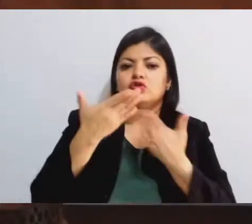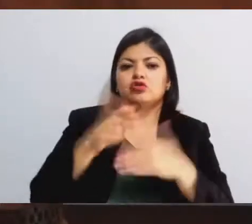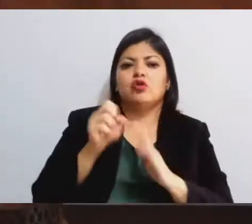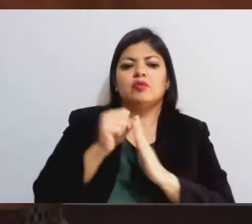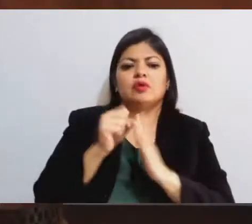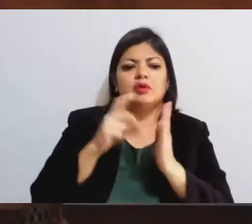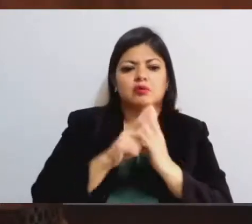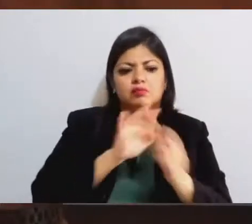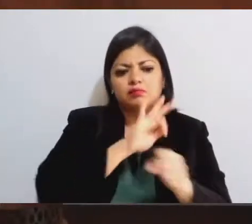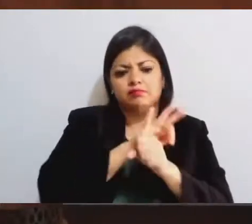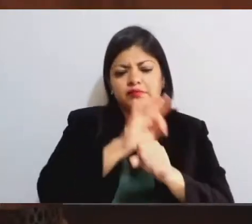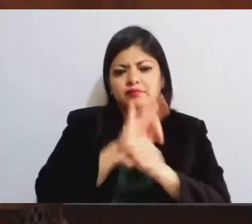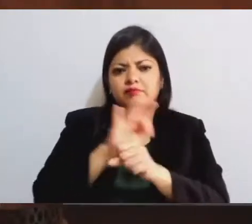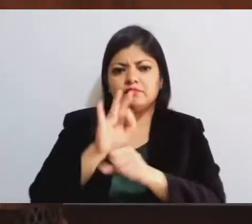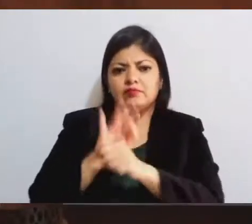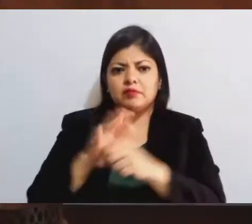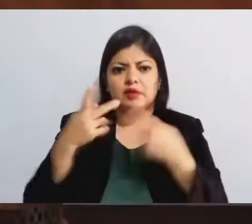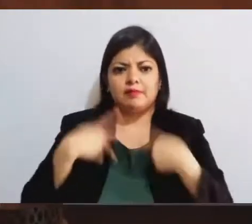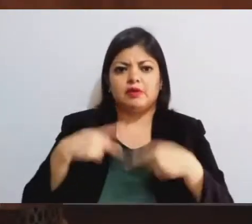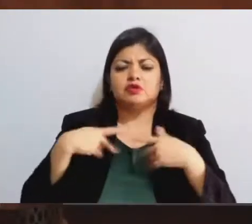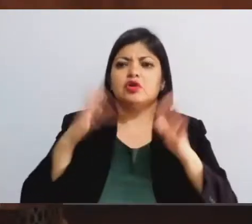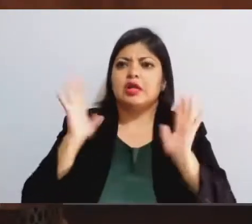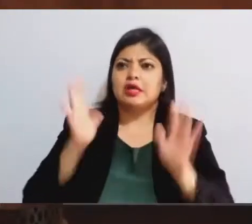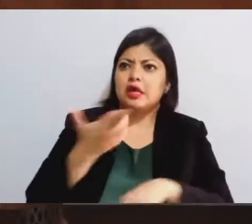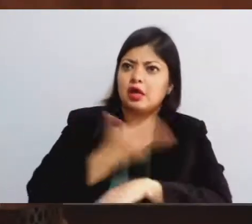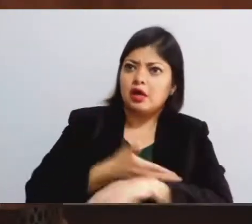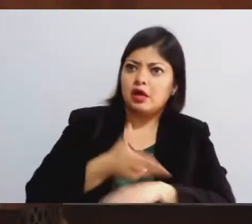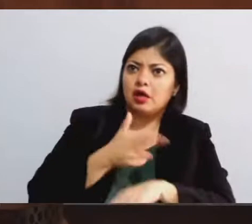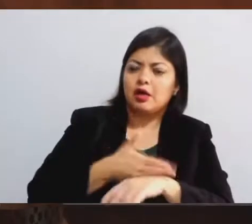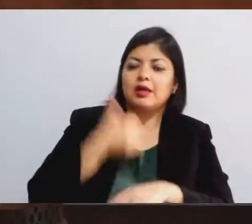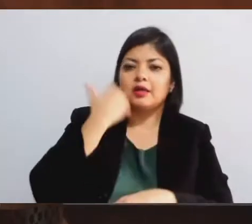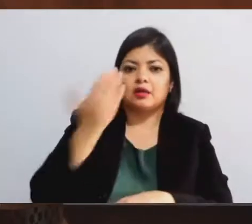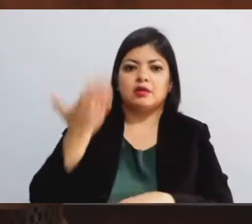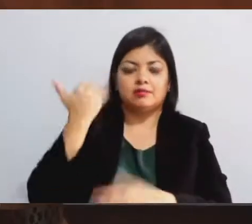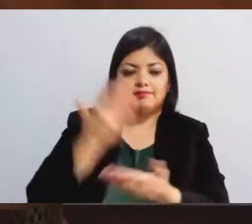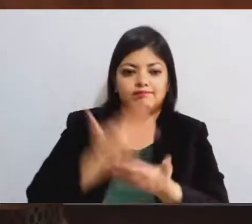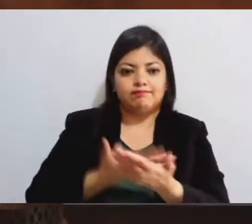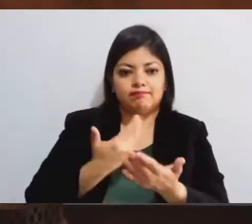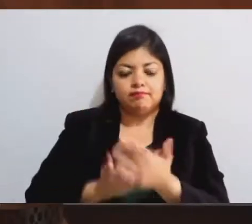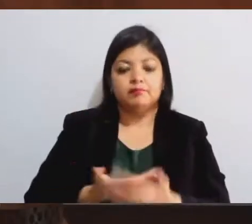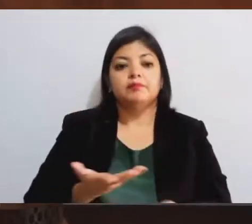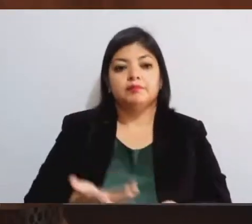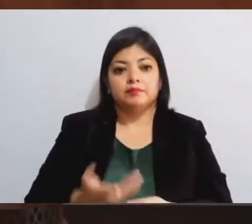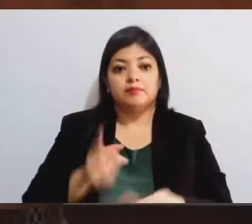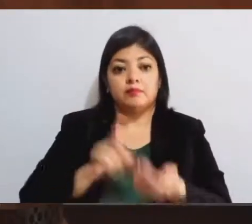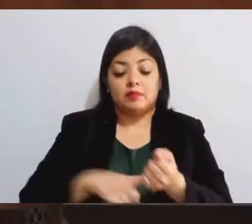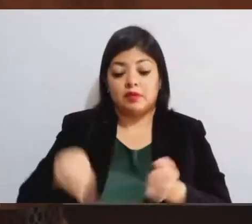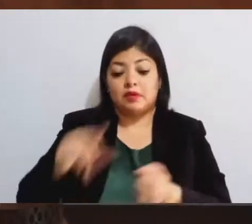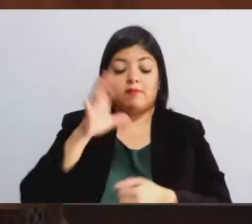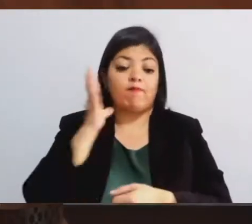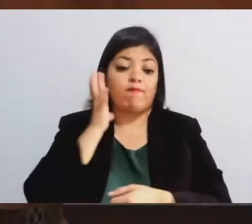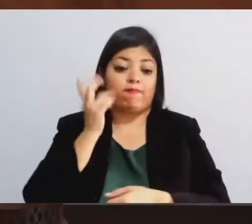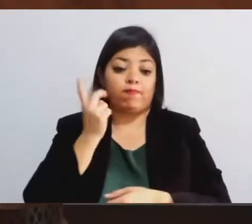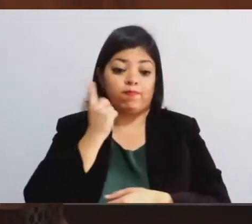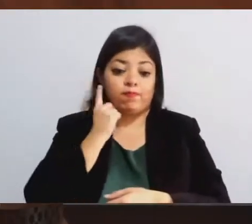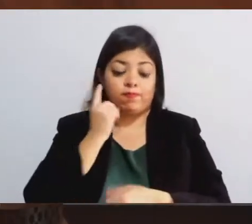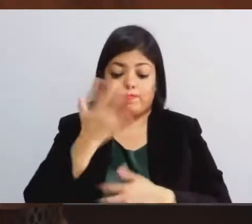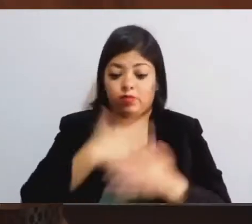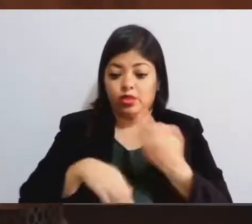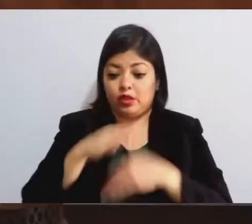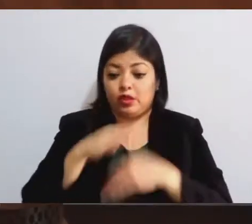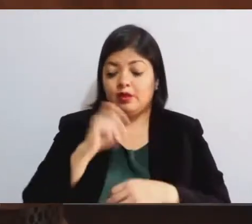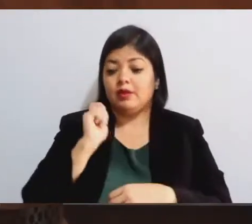a los que han dado trámite. Las legisladoras del Grupo Parlamentario del Partido Verde Ecologista de